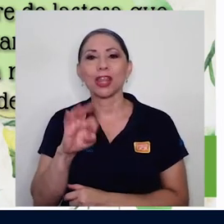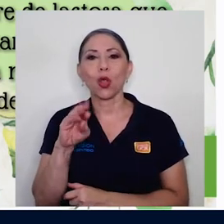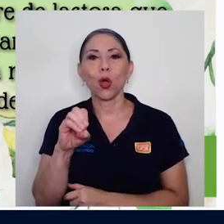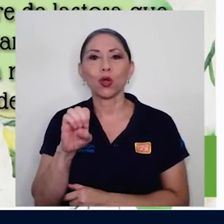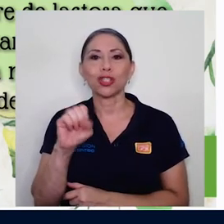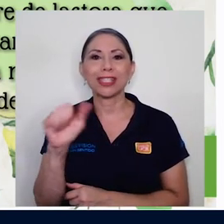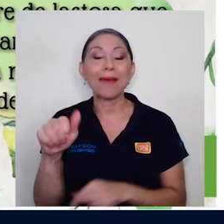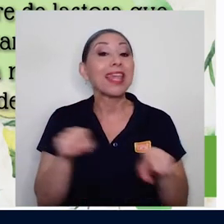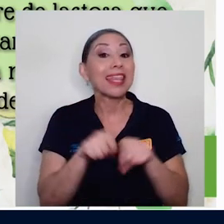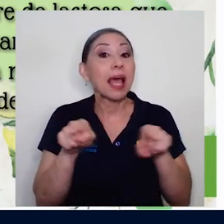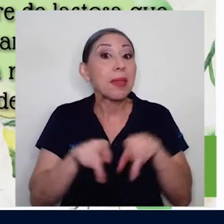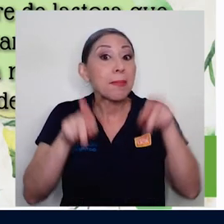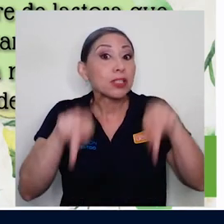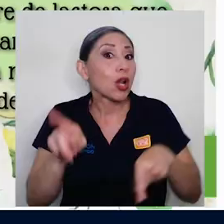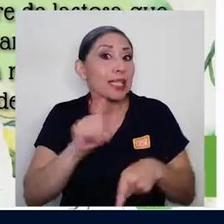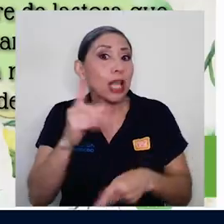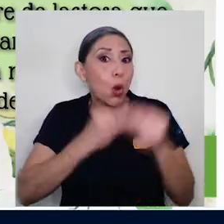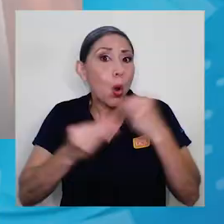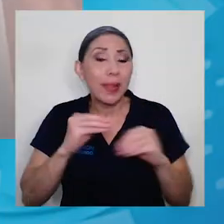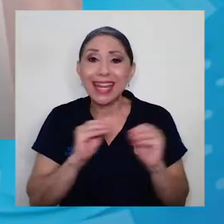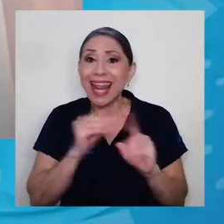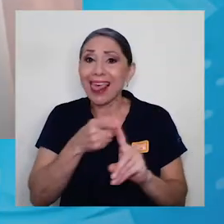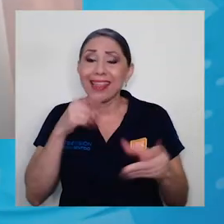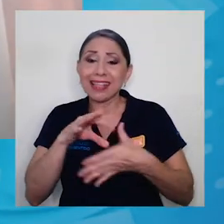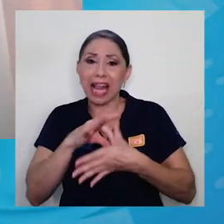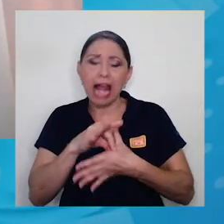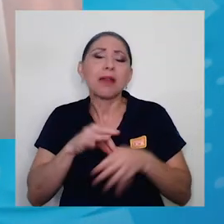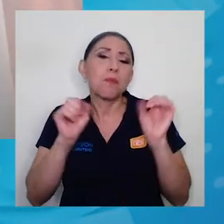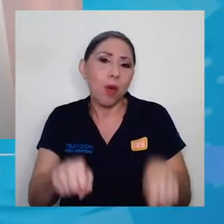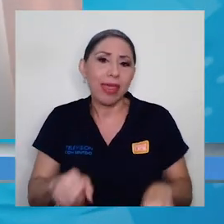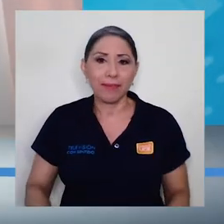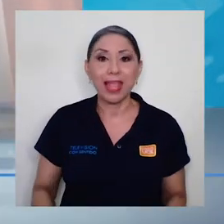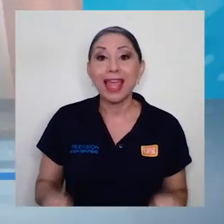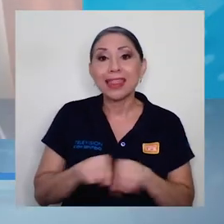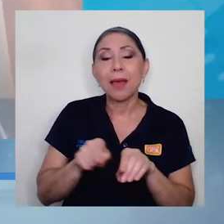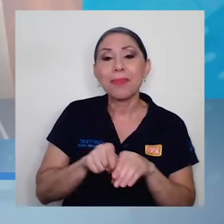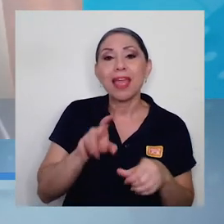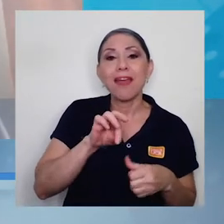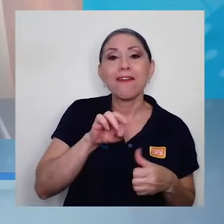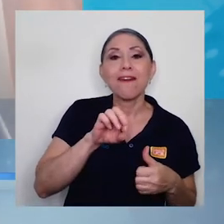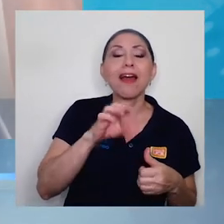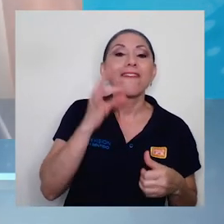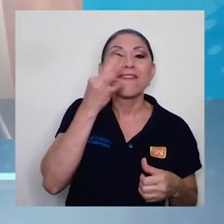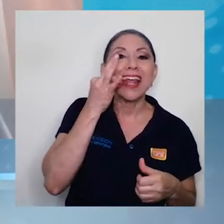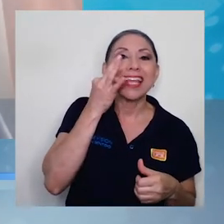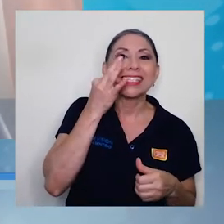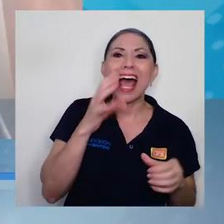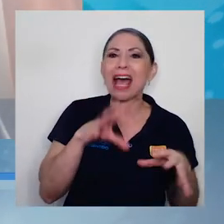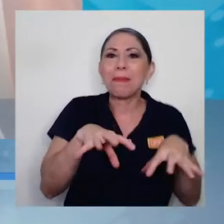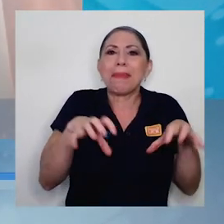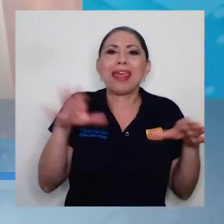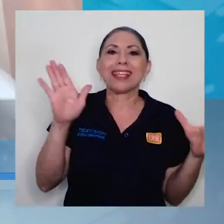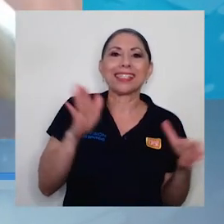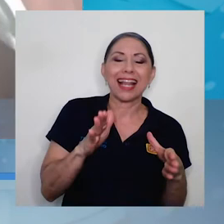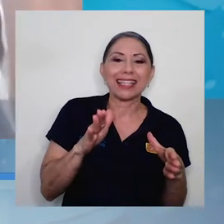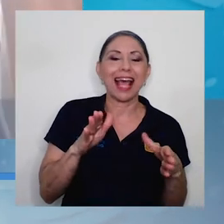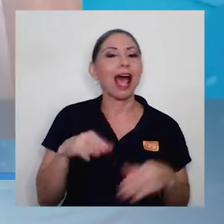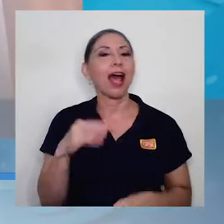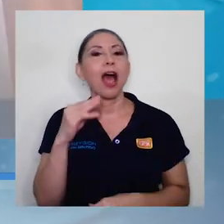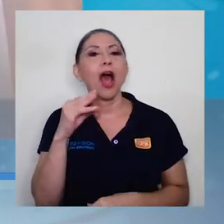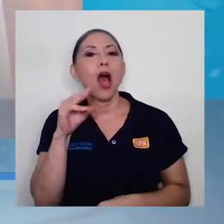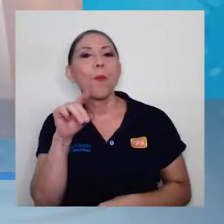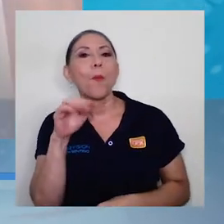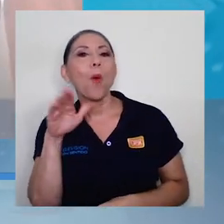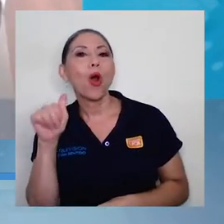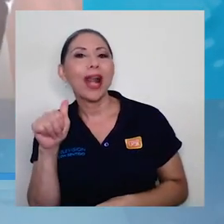consumo vegano. Bueno, pues tenemos fresa, me desestresa, mora tranquilizadora y maracuyá, que es el que tengo